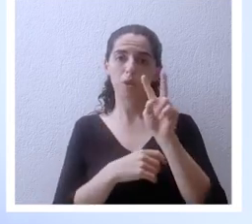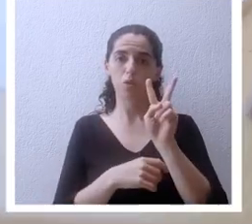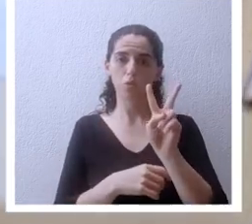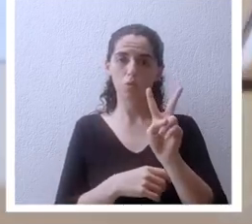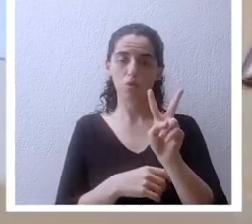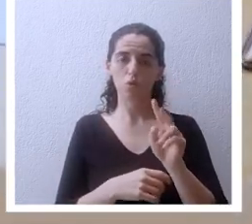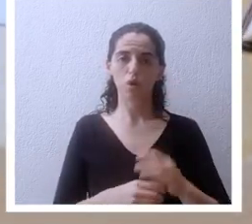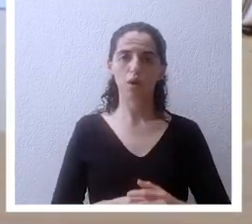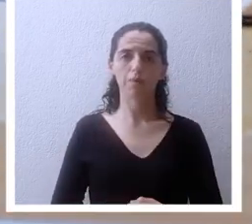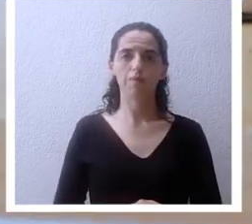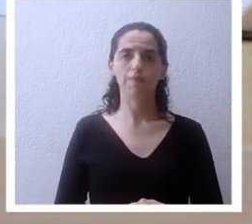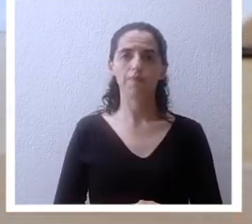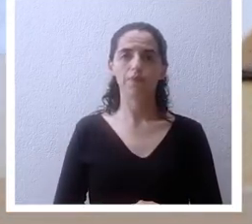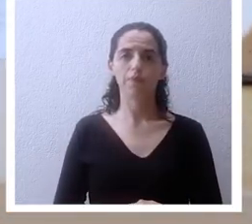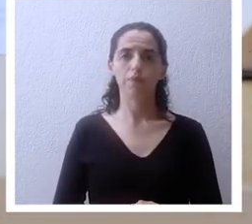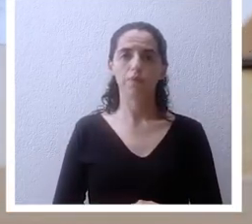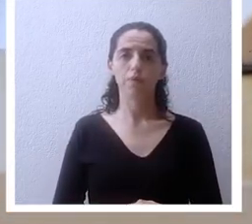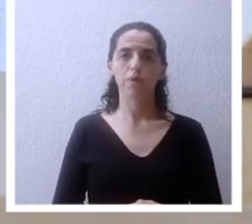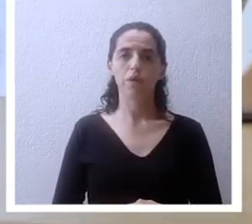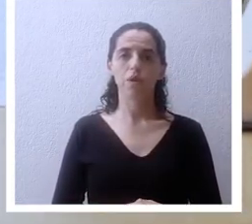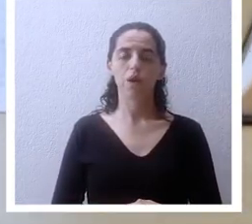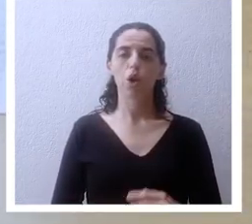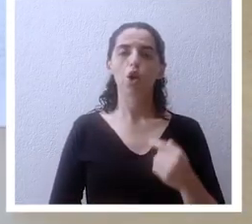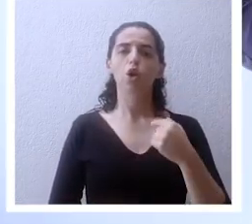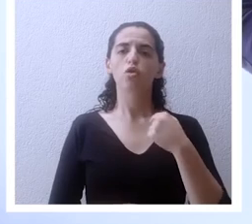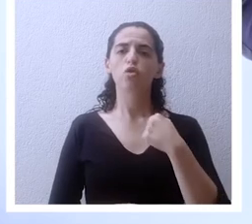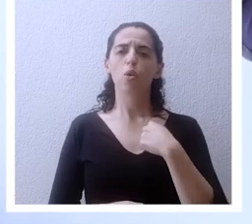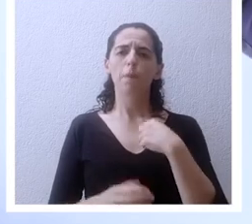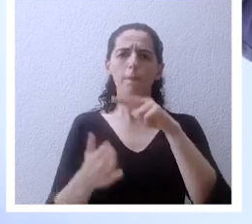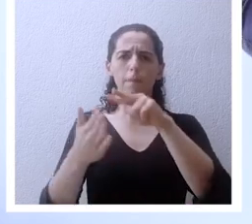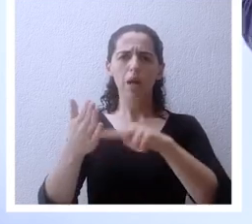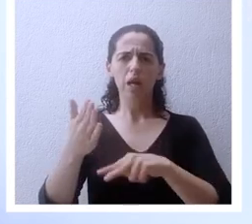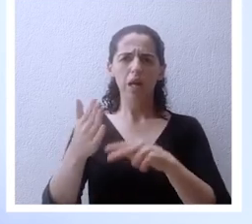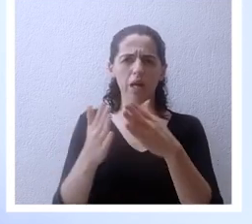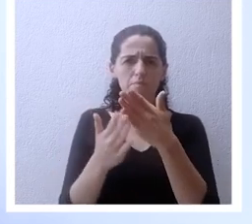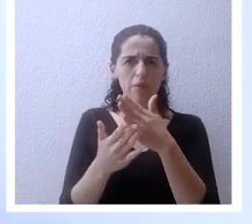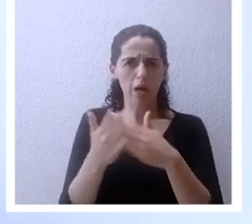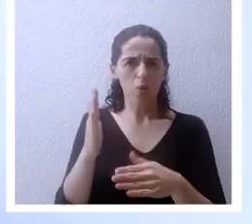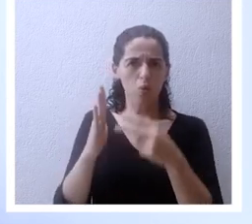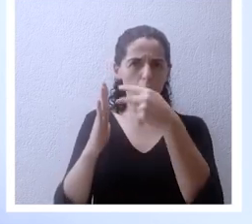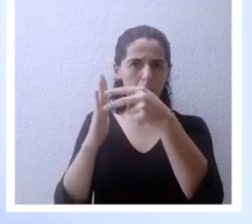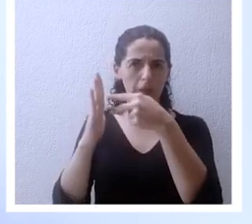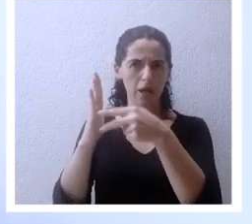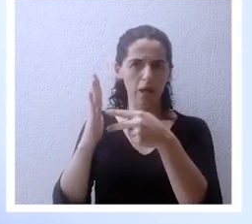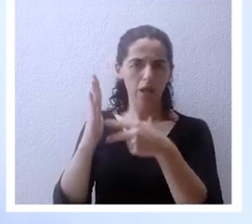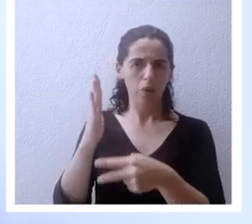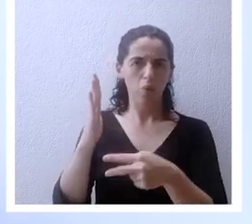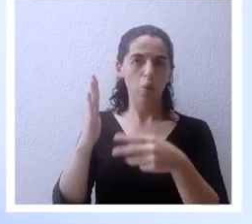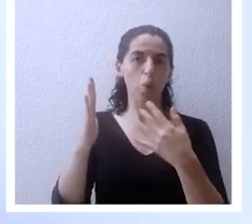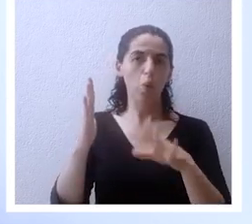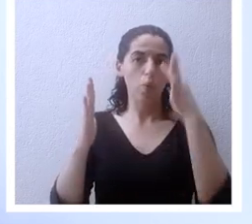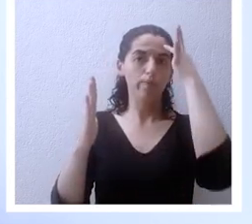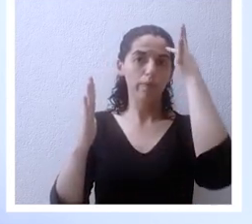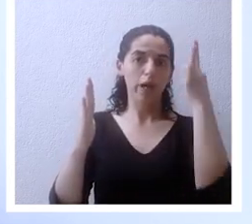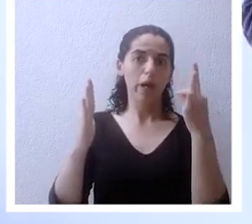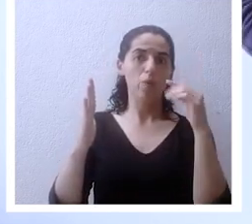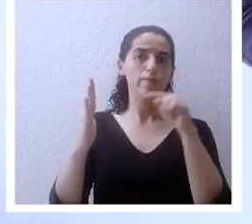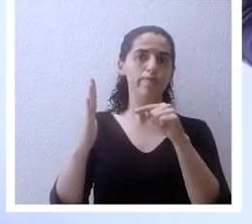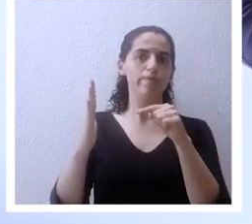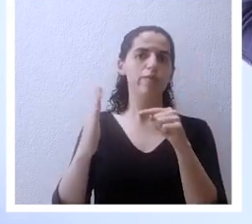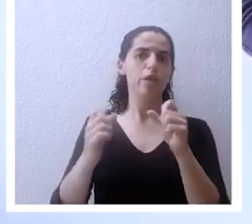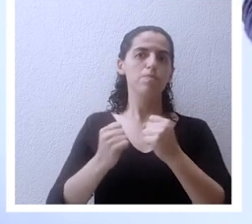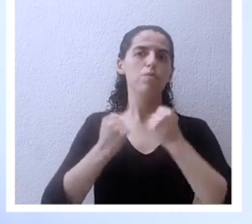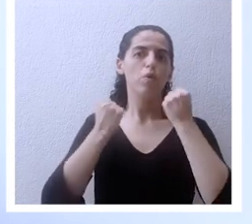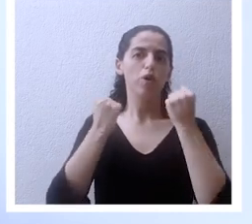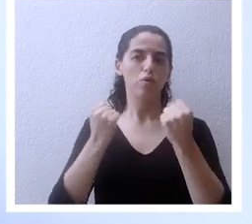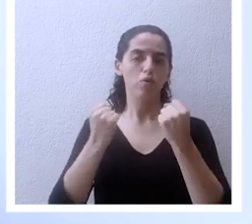capítulo 12 y voy a extraer unos versículos porque creo que aquí hay algo poderoso para cada uno de nosotros